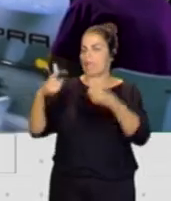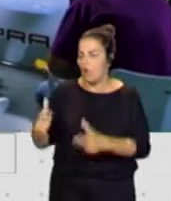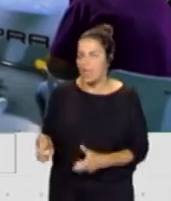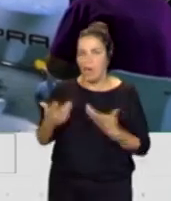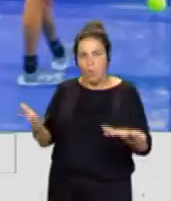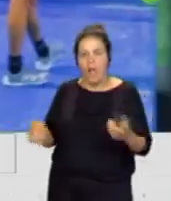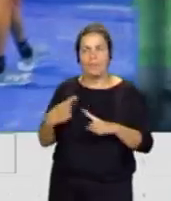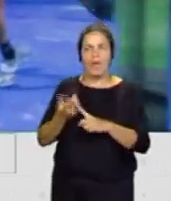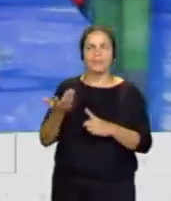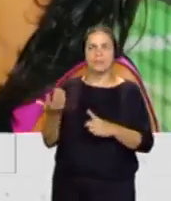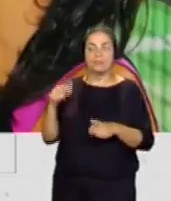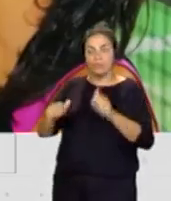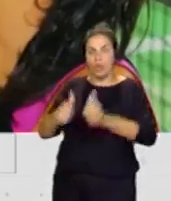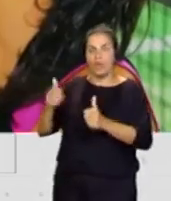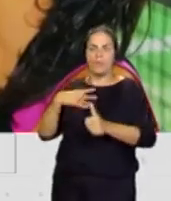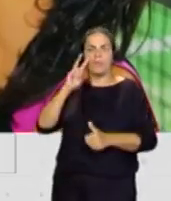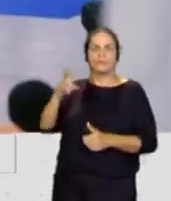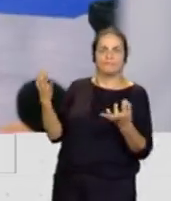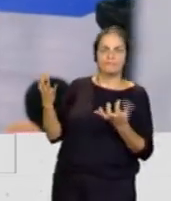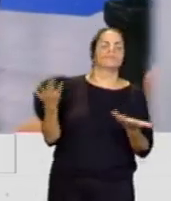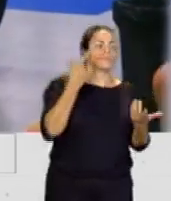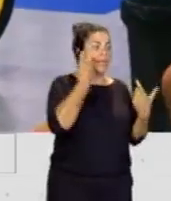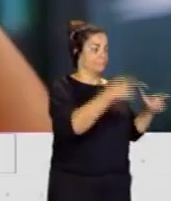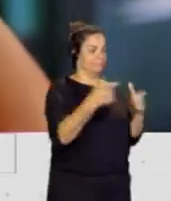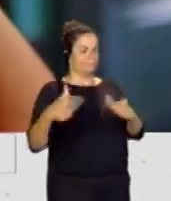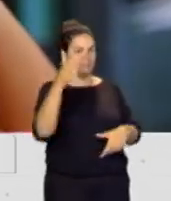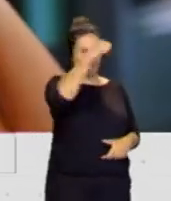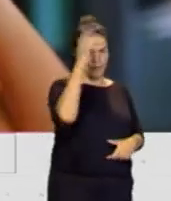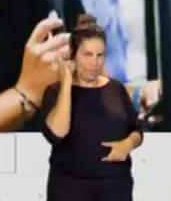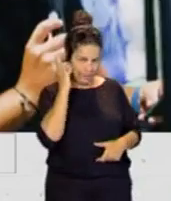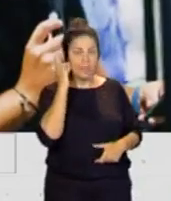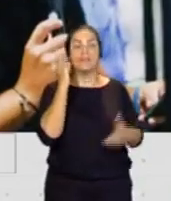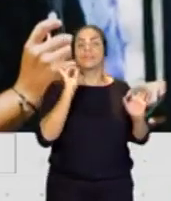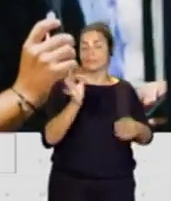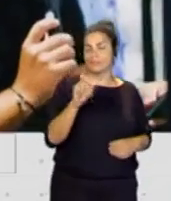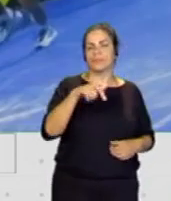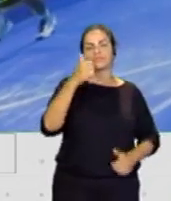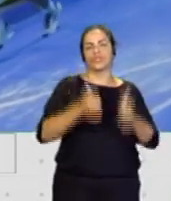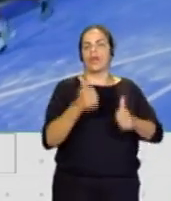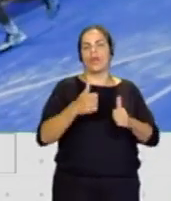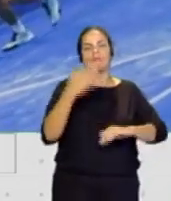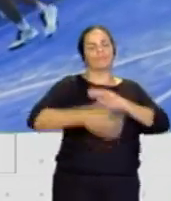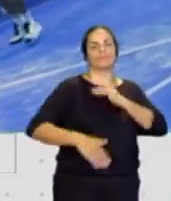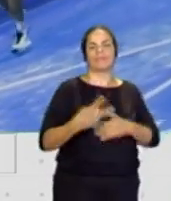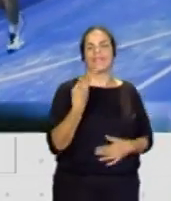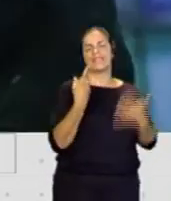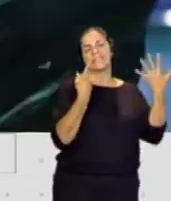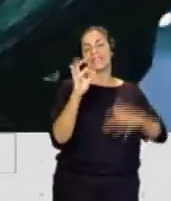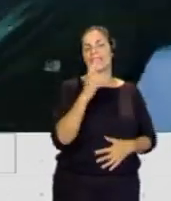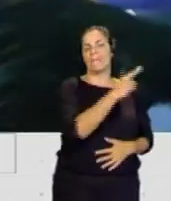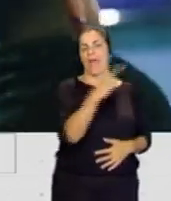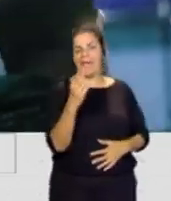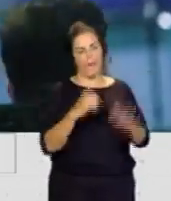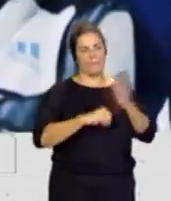a poder disfrutar en este torneo? Pues mira, hay categoría masculina y femenina, así que es verdad que este torneo está limitado a 60 parejas máximo en cada